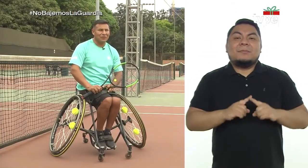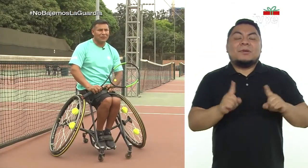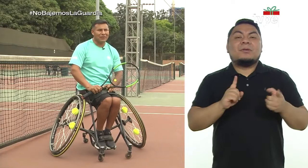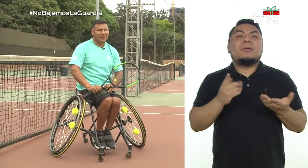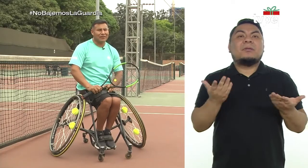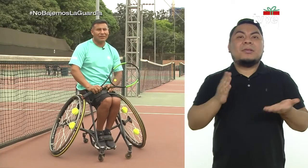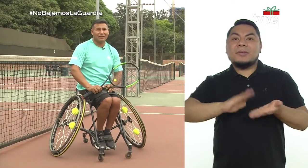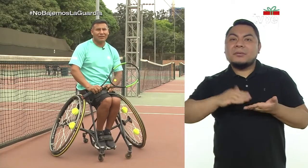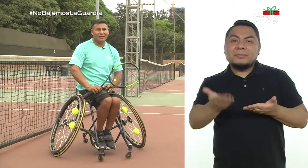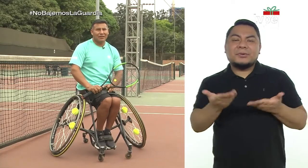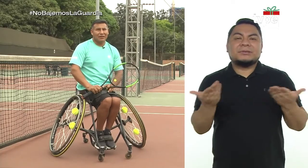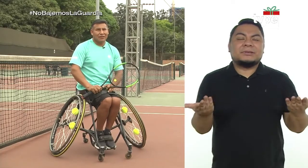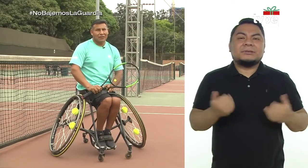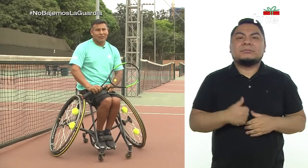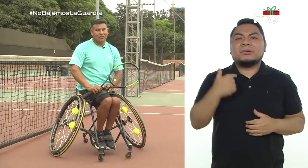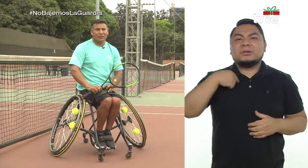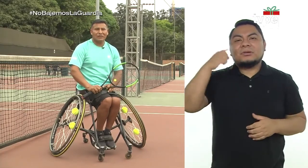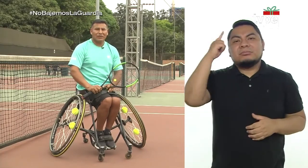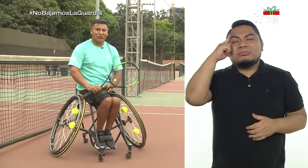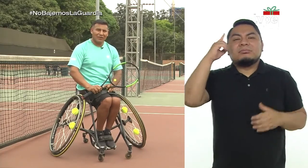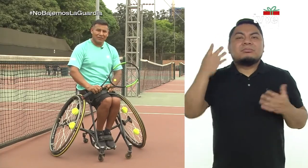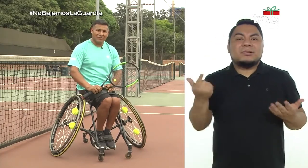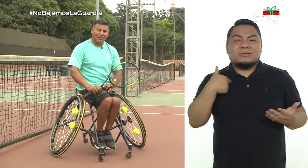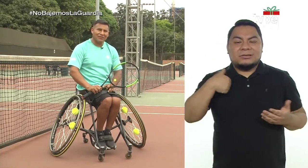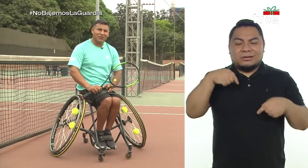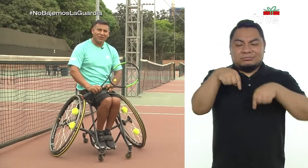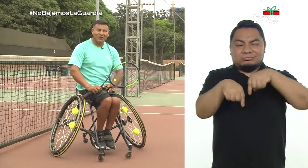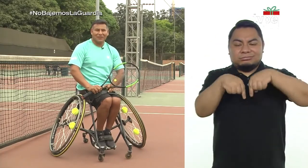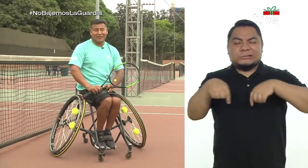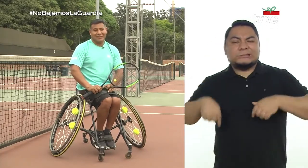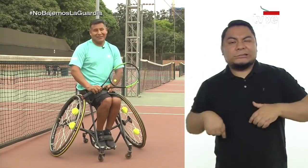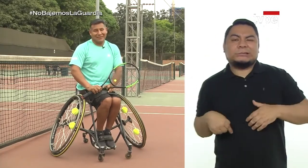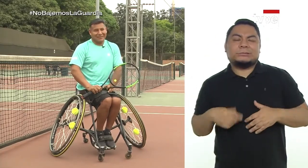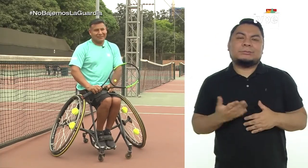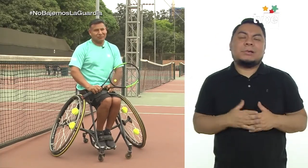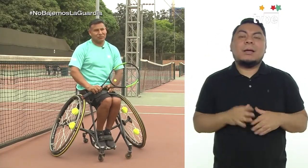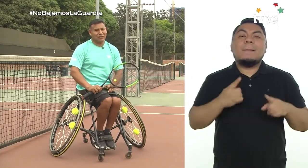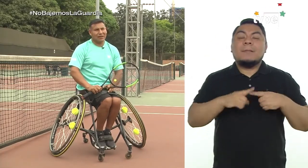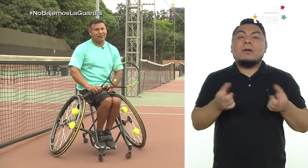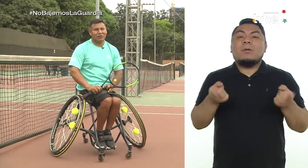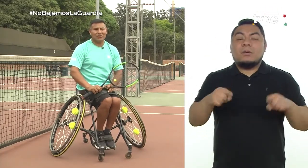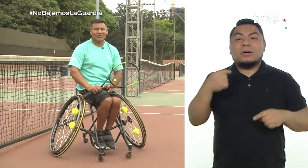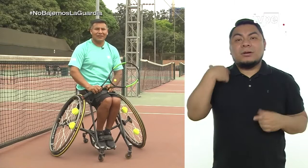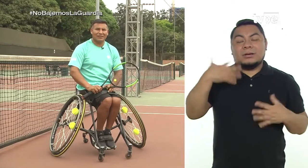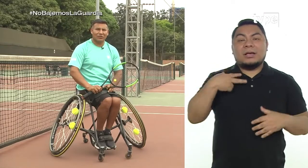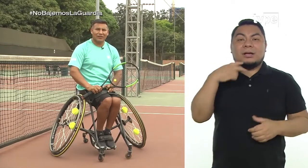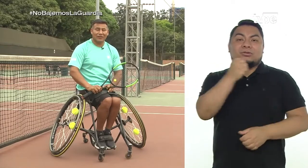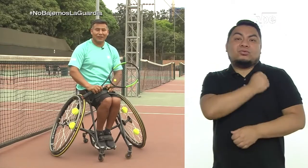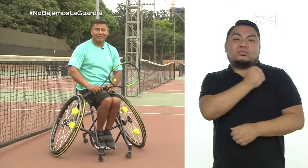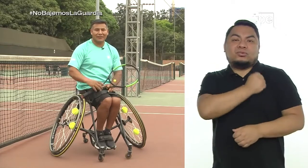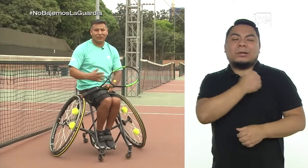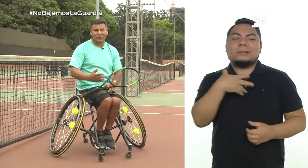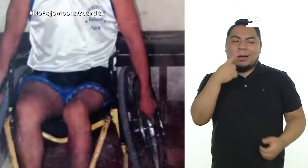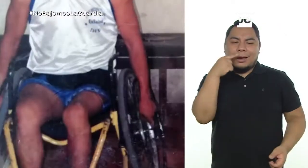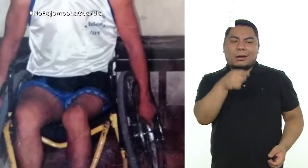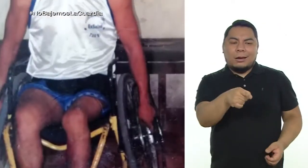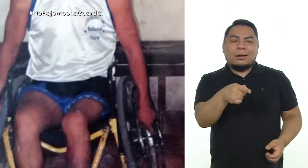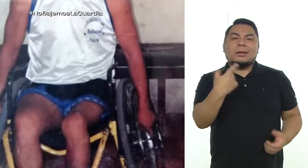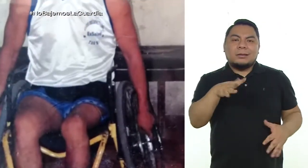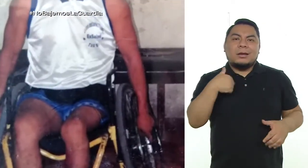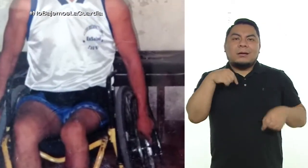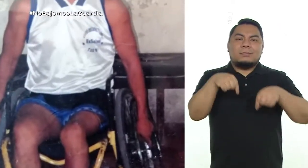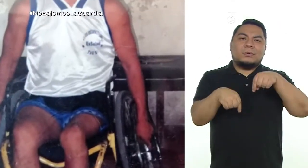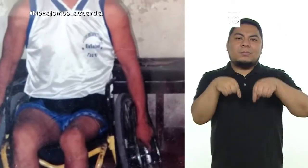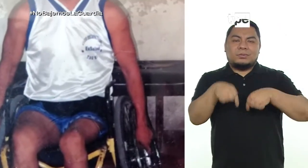¿no? Pero de ahí no sabía todavía de mi lesión. ya, cuando ya estaba en la secundaria, ya se notaba